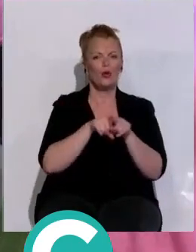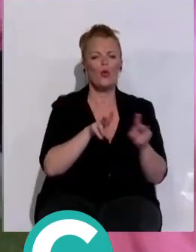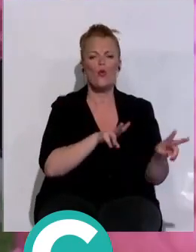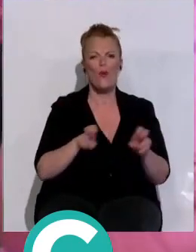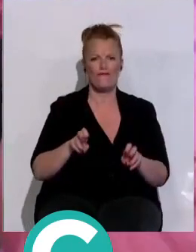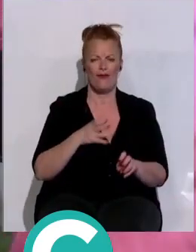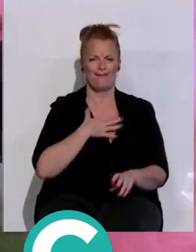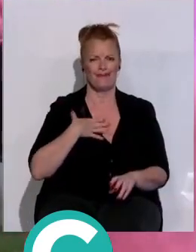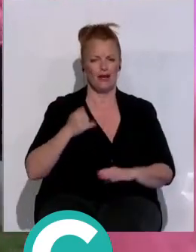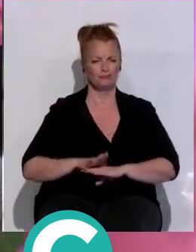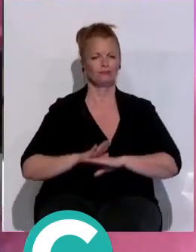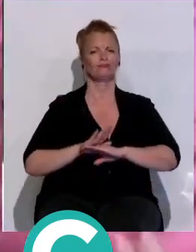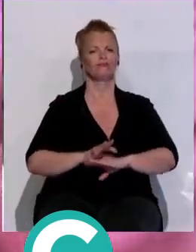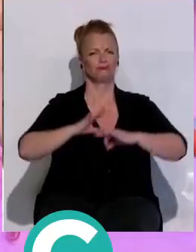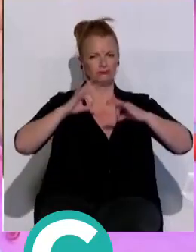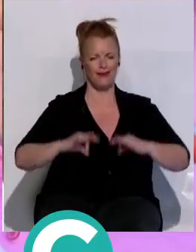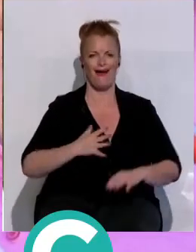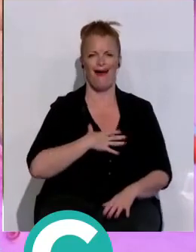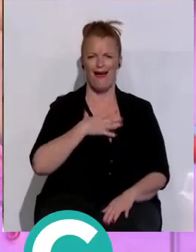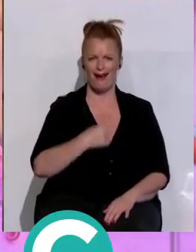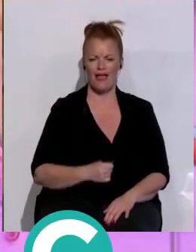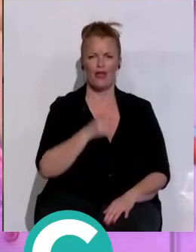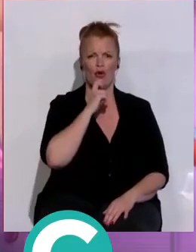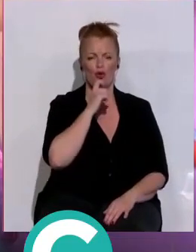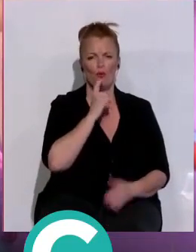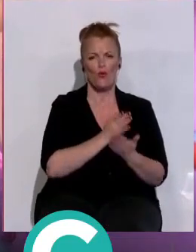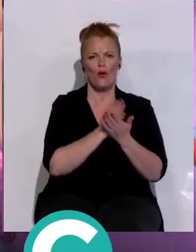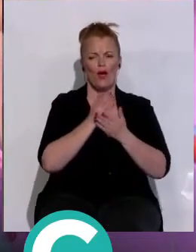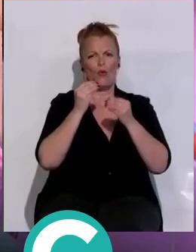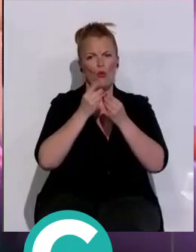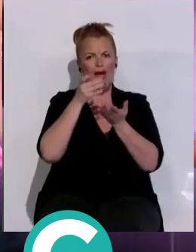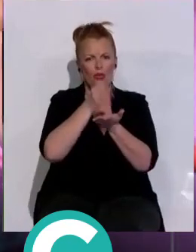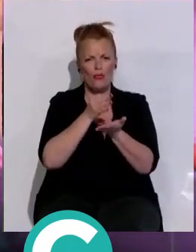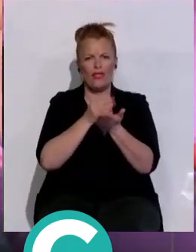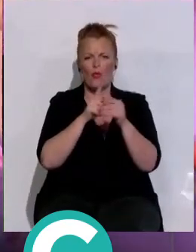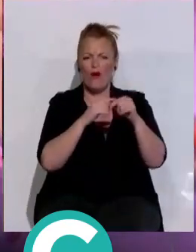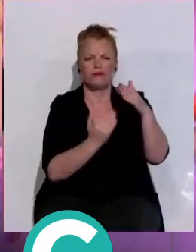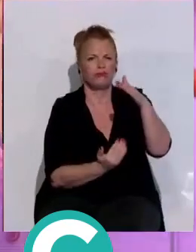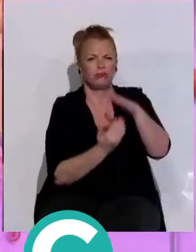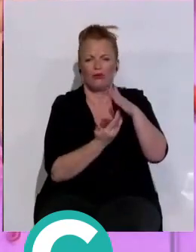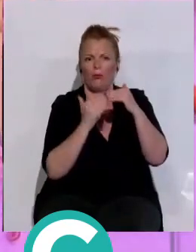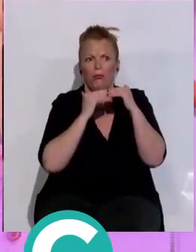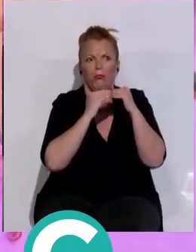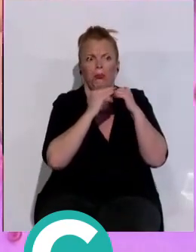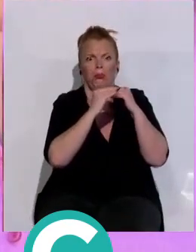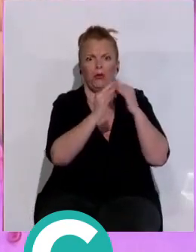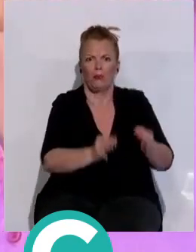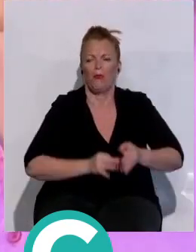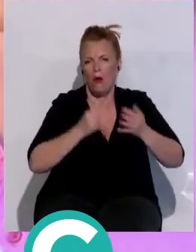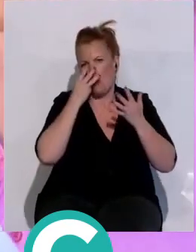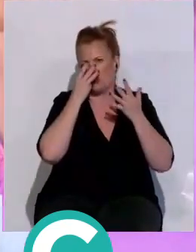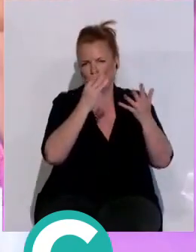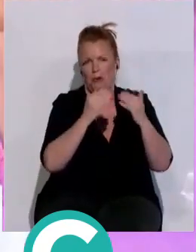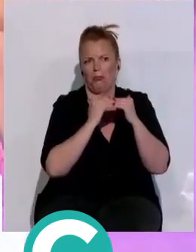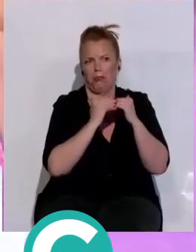paralizada durante ocho años. Y una ciudad, en definitiva, que se la trate con más cariño de lo que se le está tratando. Una ciudad que no puede